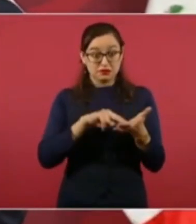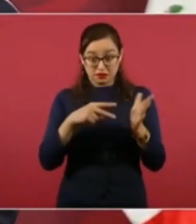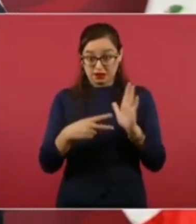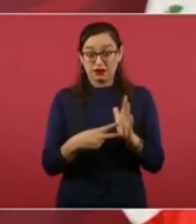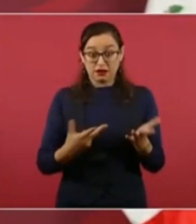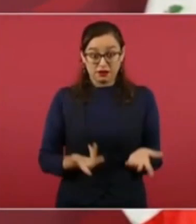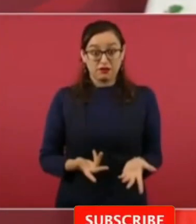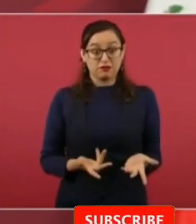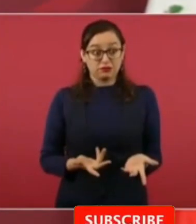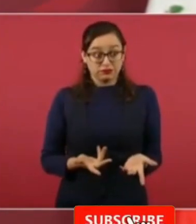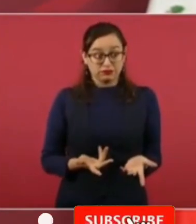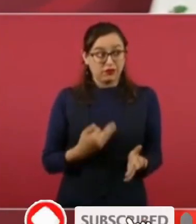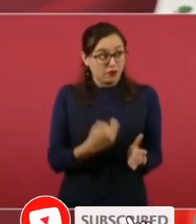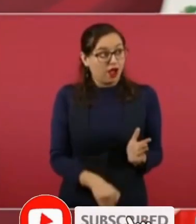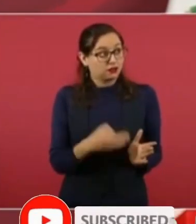necesitamos